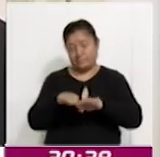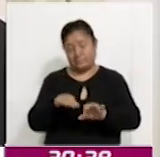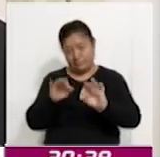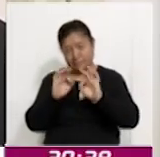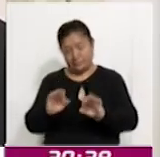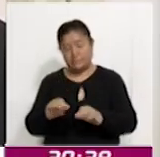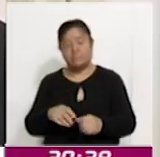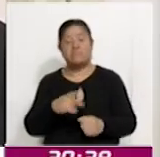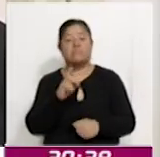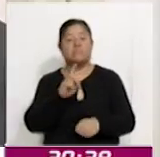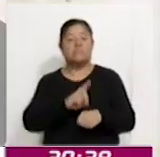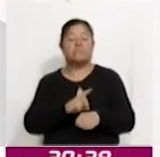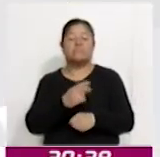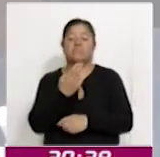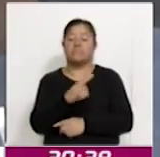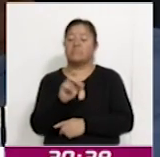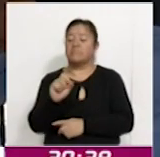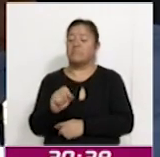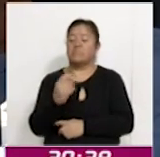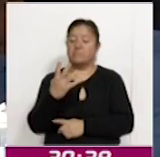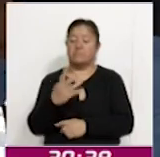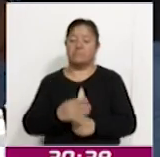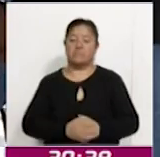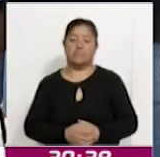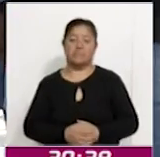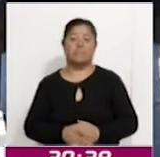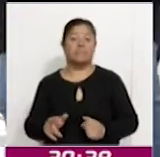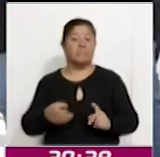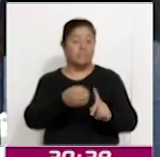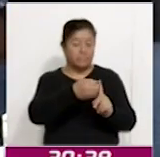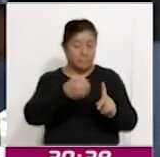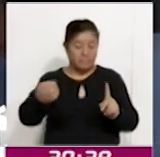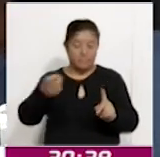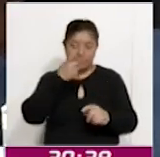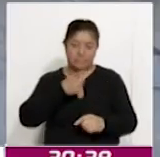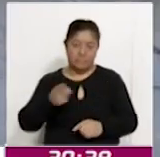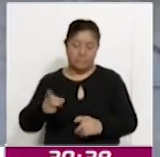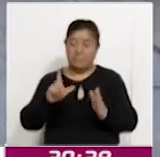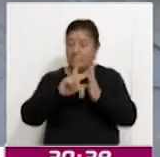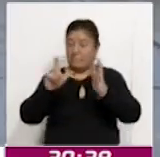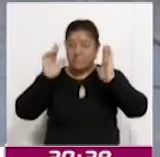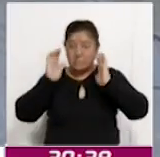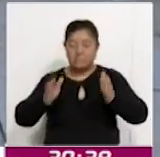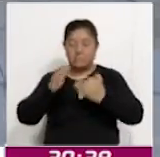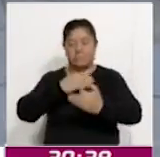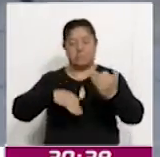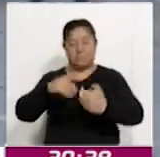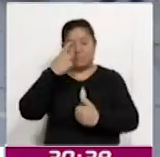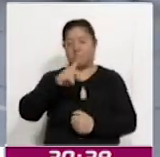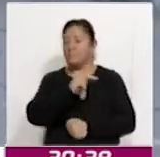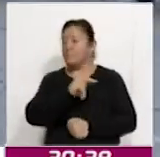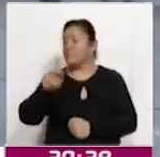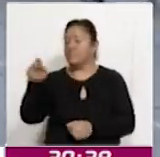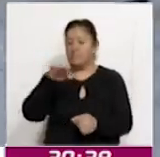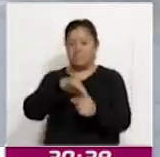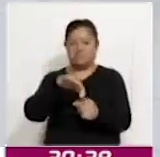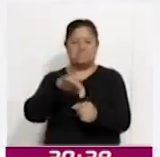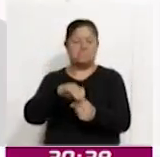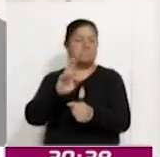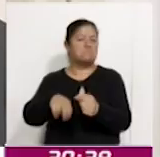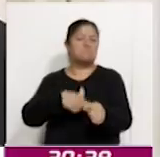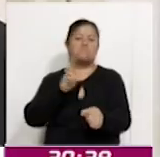24 de noviembre. En cuanto a la organización, detalló que todo está listo para que los ciudadanos puedan ejercer su voto con normalidad.